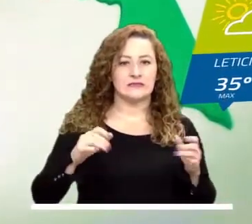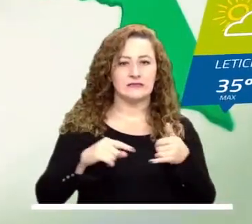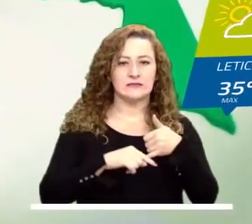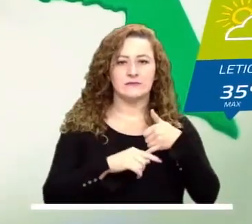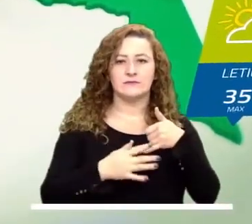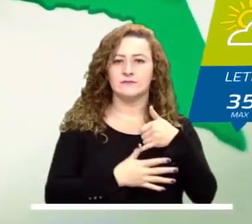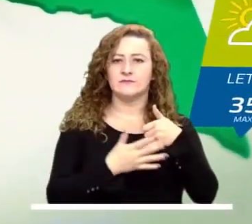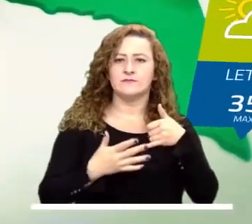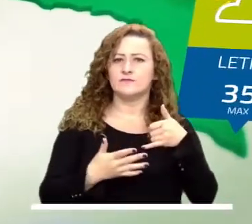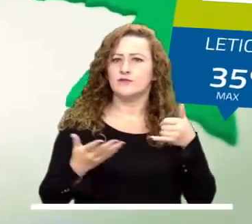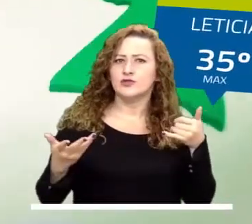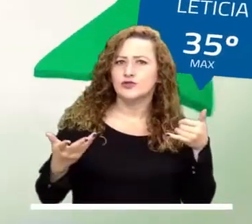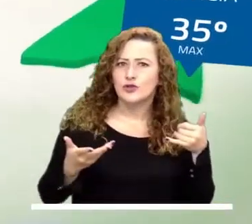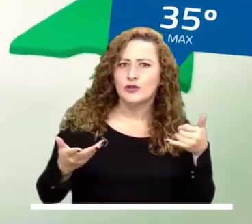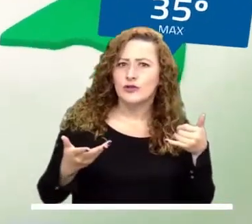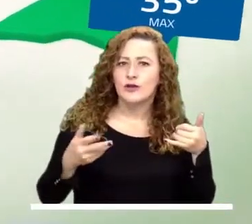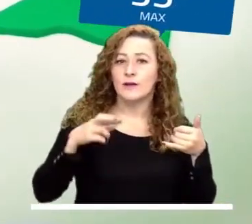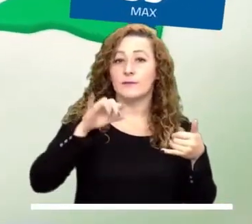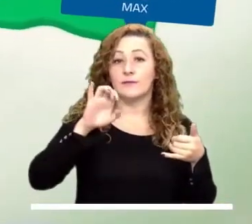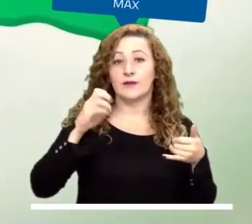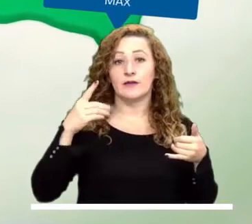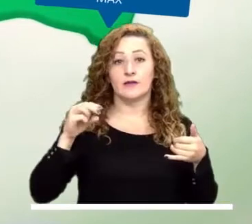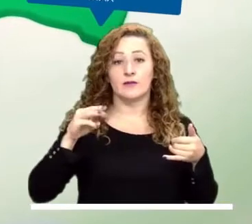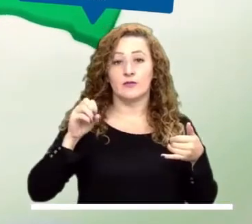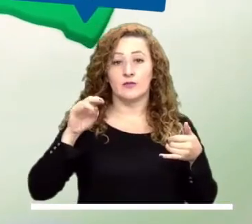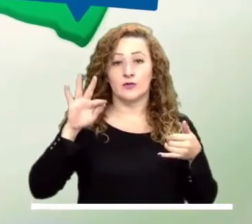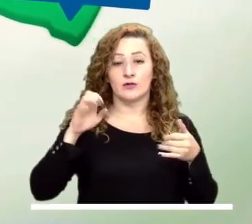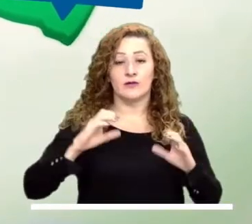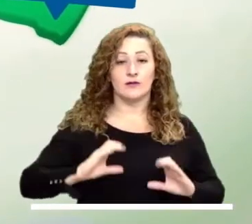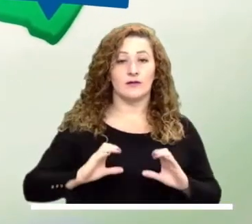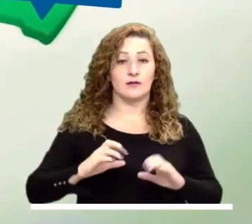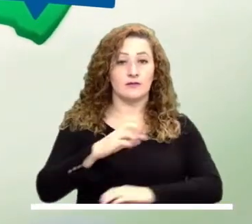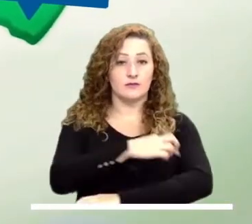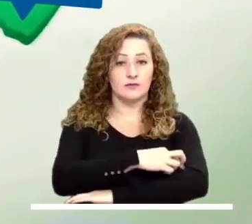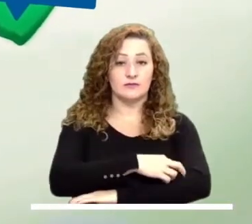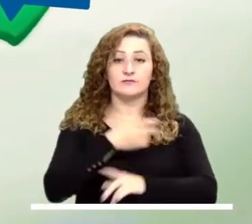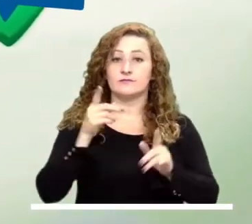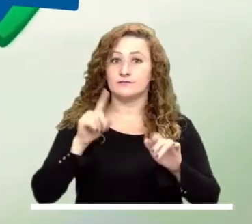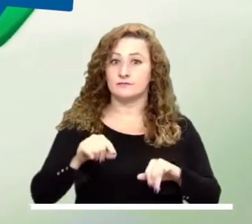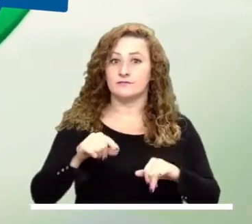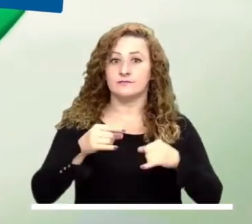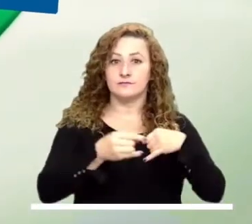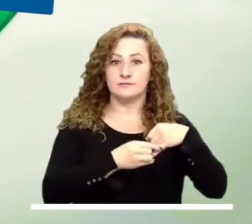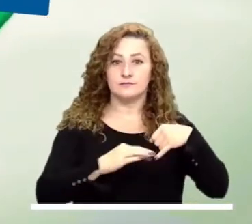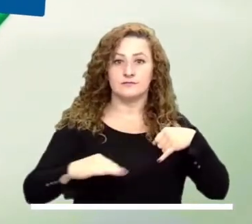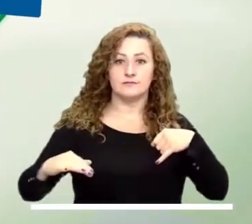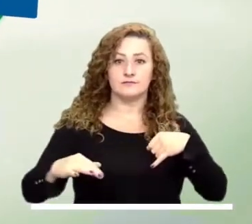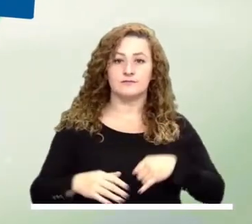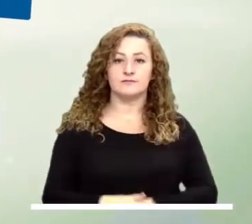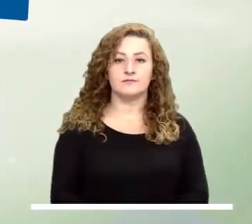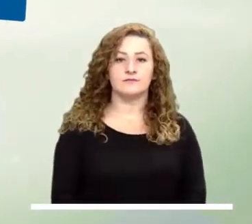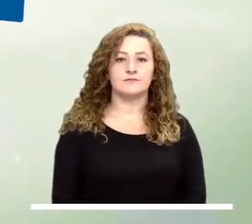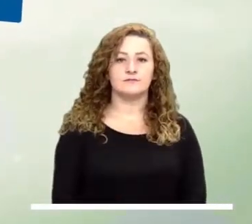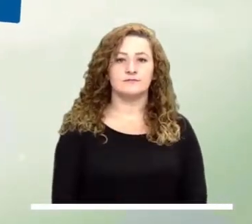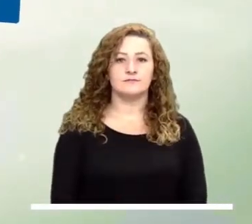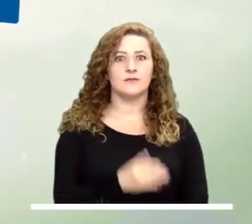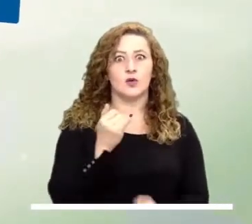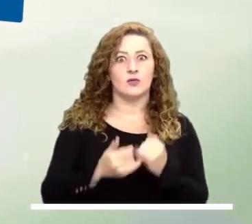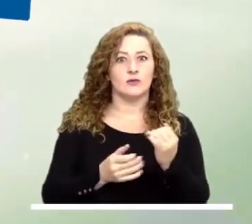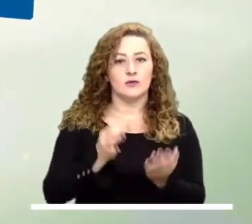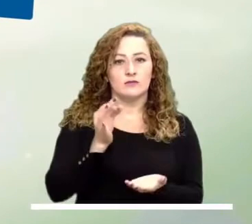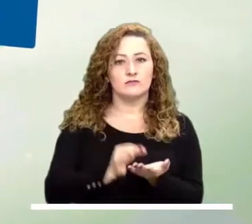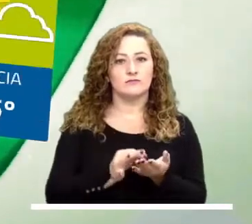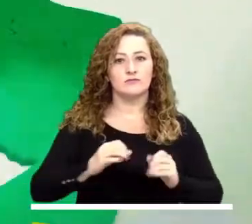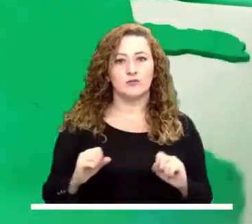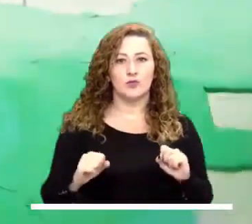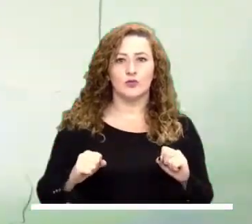La mayor nubosidad y por lo tanto las lluvias más intensas de la Amazonía se prevén en el pie de monte de Caquetá y Putumayo, así como en